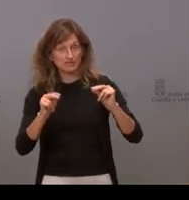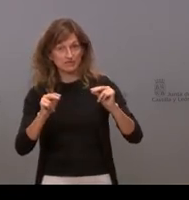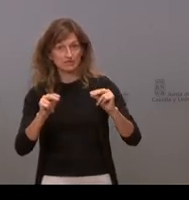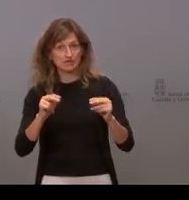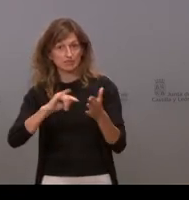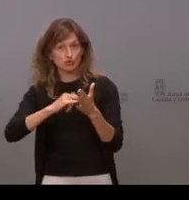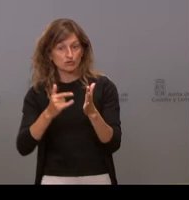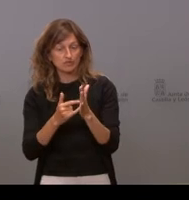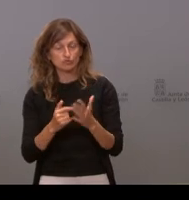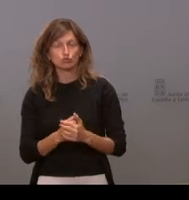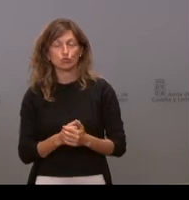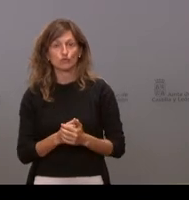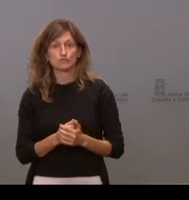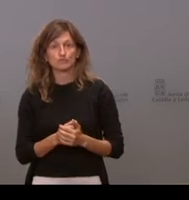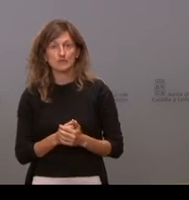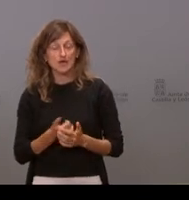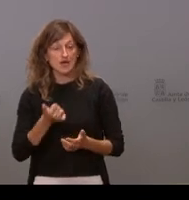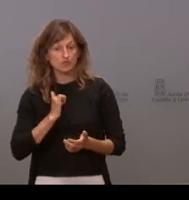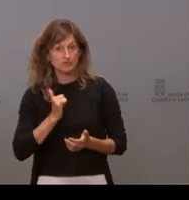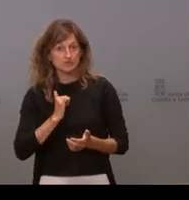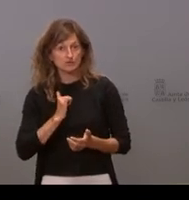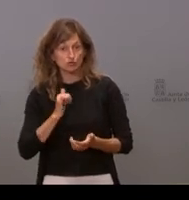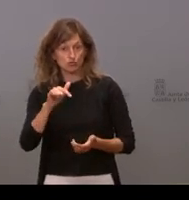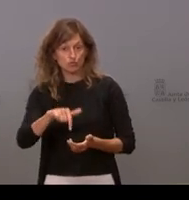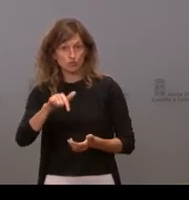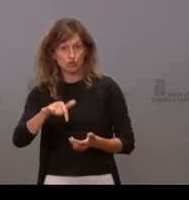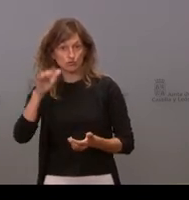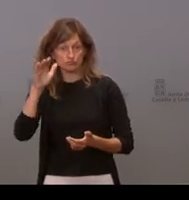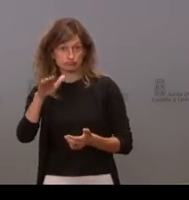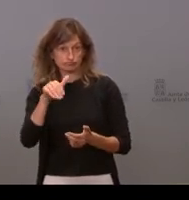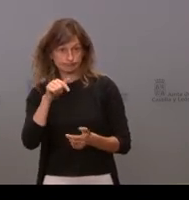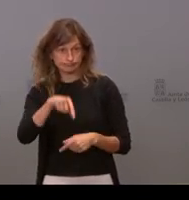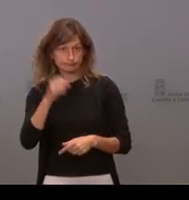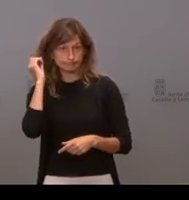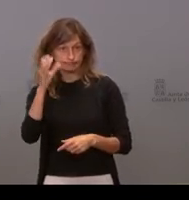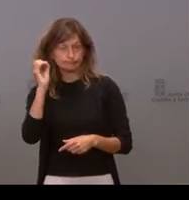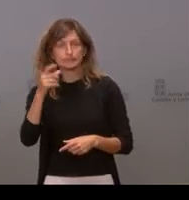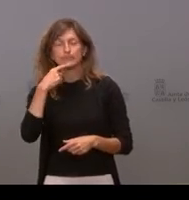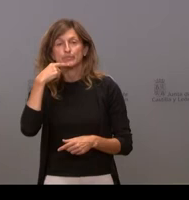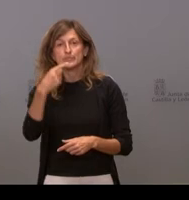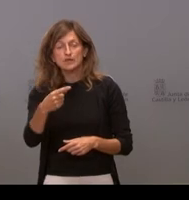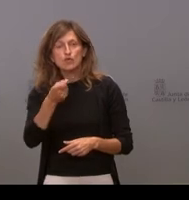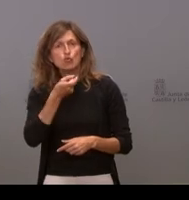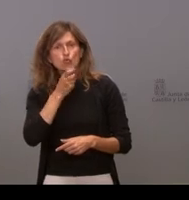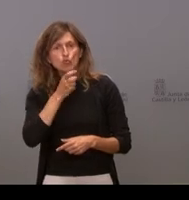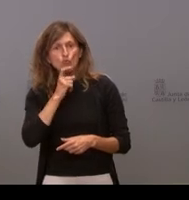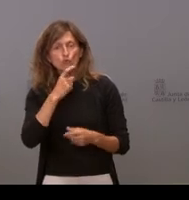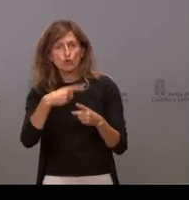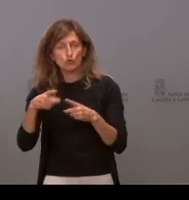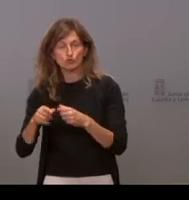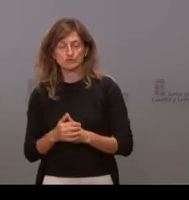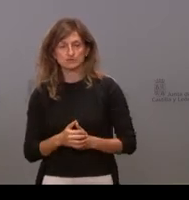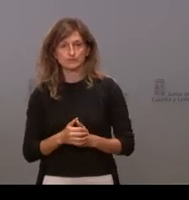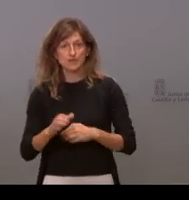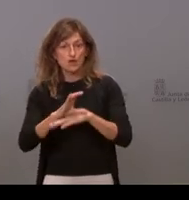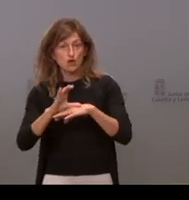proyecto entonces no sé si aprovechando que está en esta comparecencia si nos puede decir un poco cómo van estas cosas a la